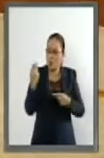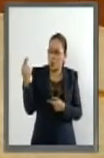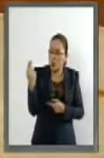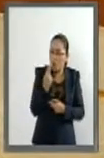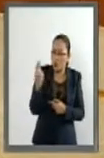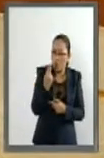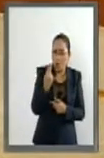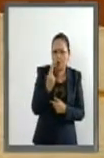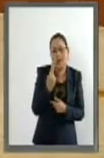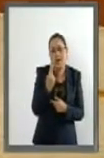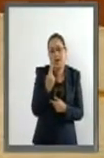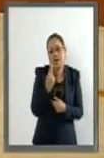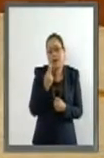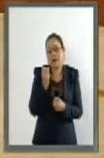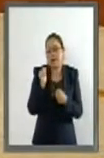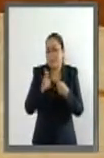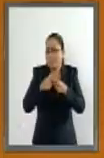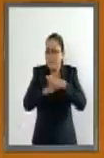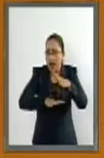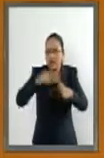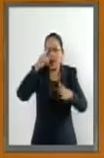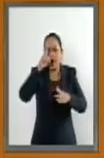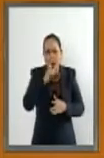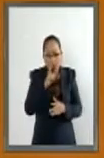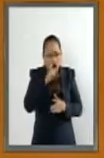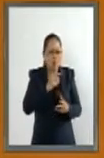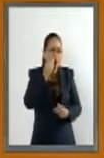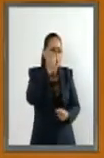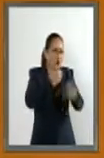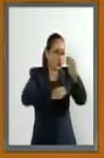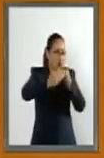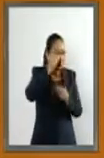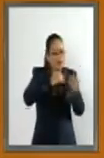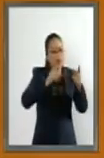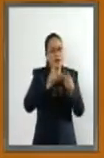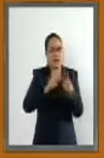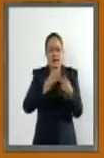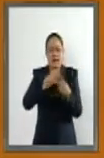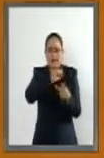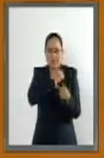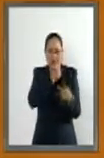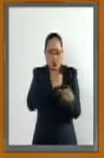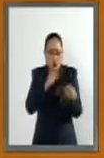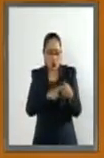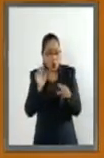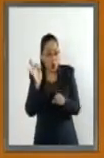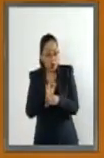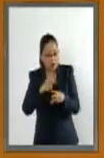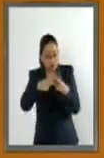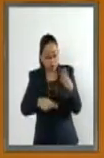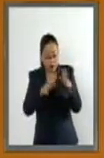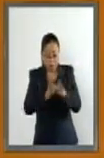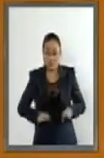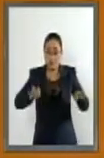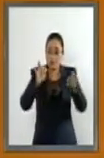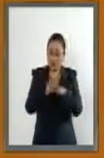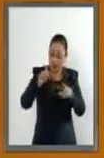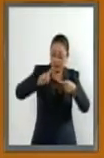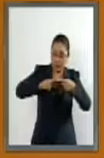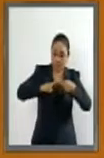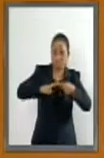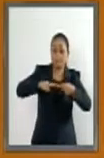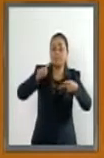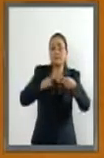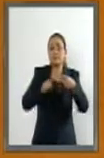necesidades básicas de la población como alimentación, salubridad y resguardo. En segundo lugar, el